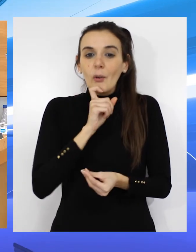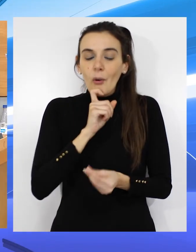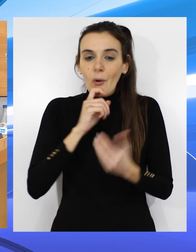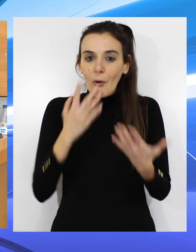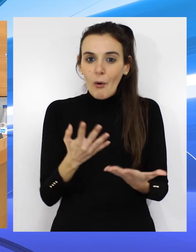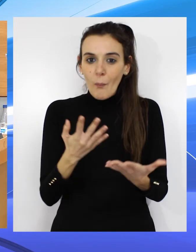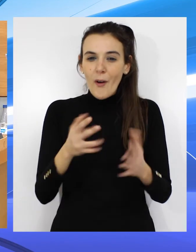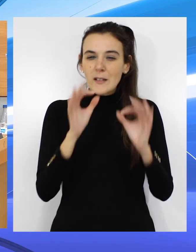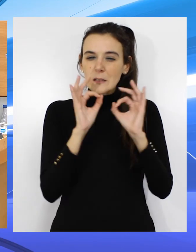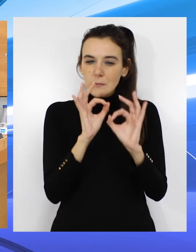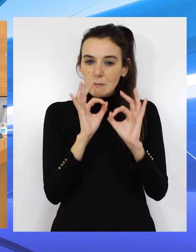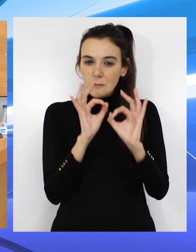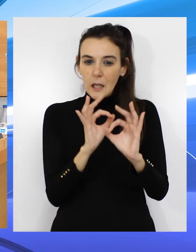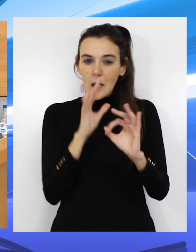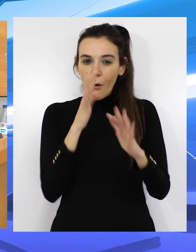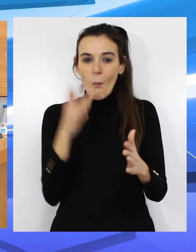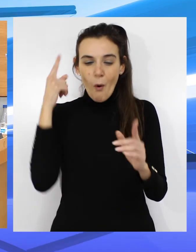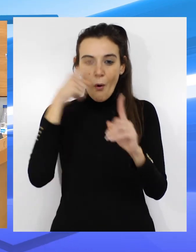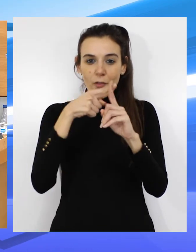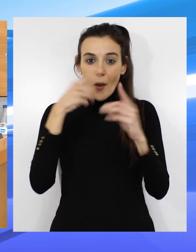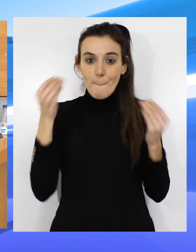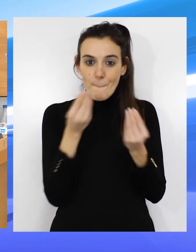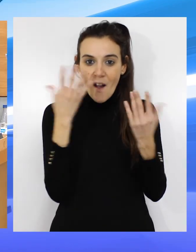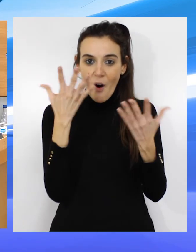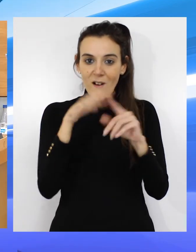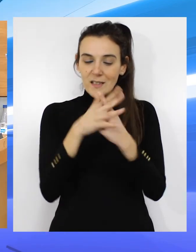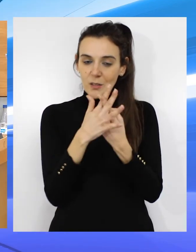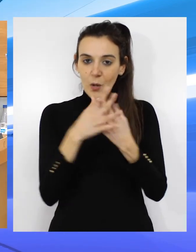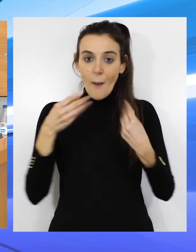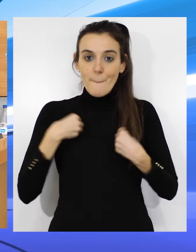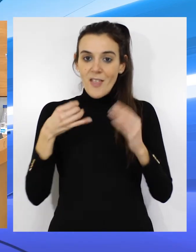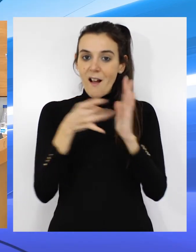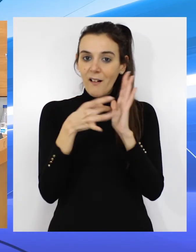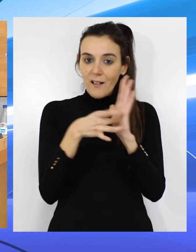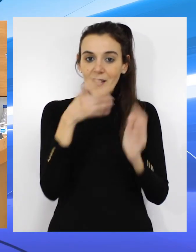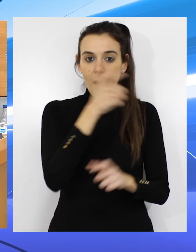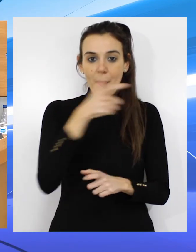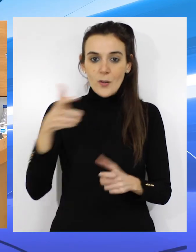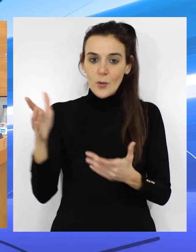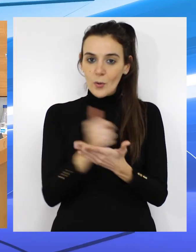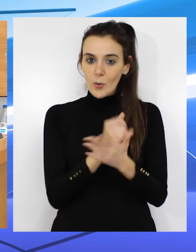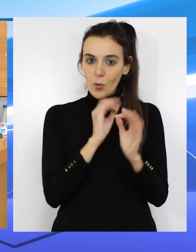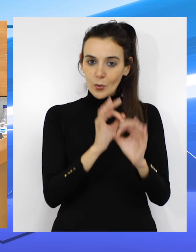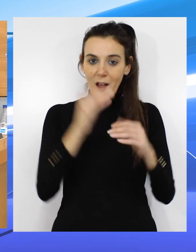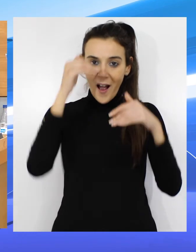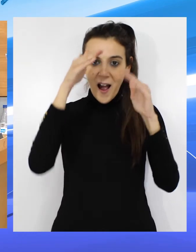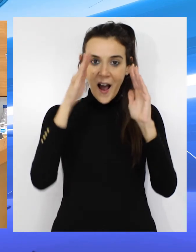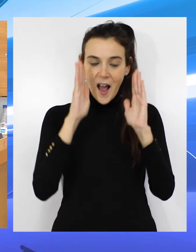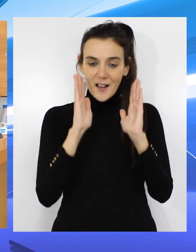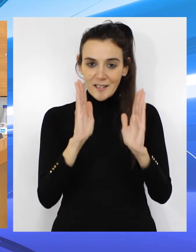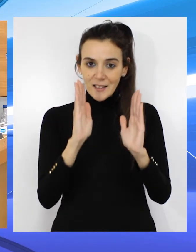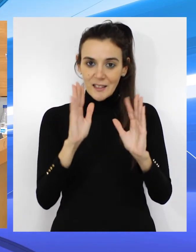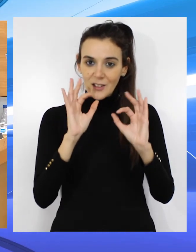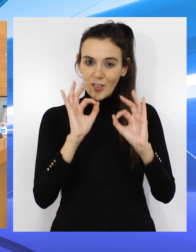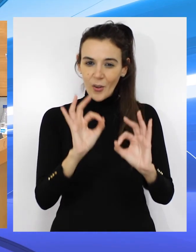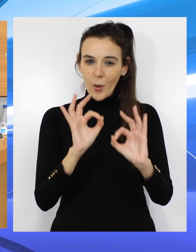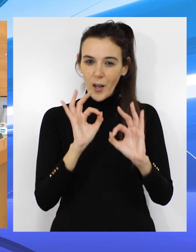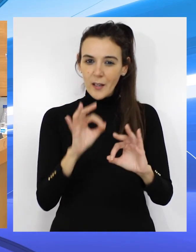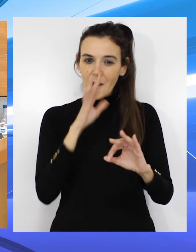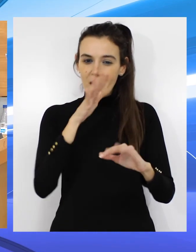hacerlo de forma específica para mejorar la calidad de vida de cada una de ellas, atendiendo a